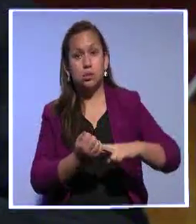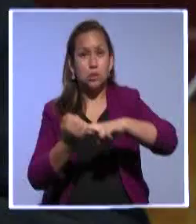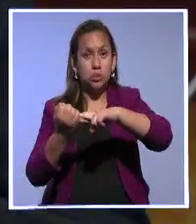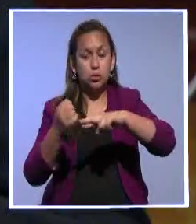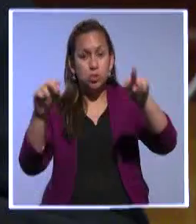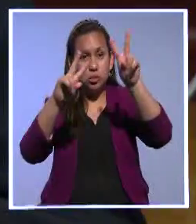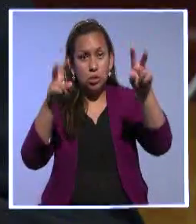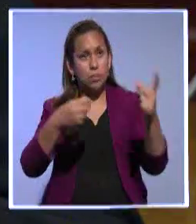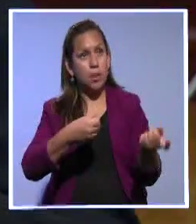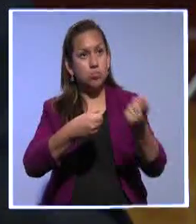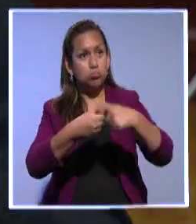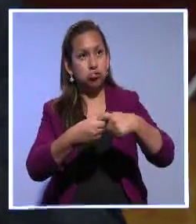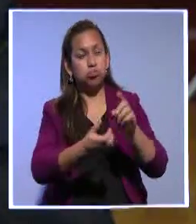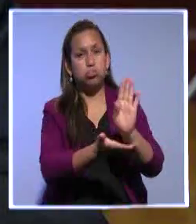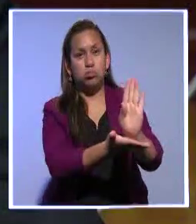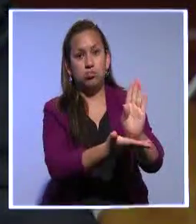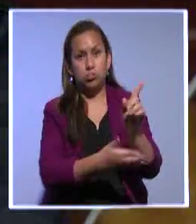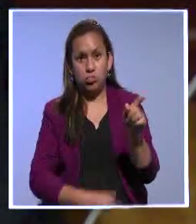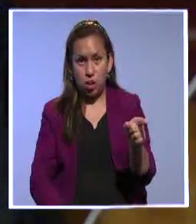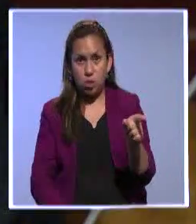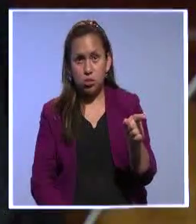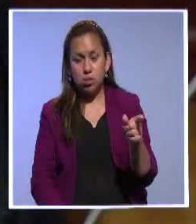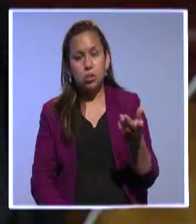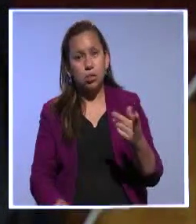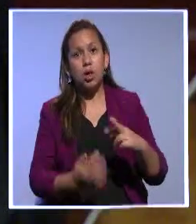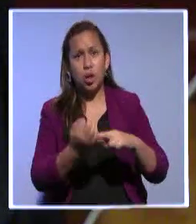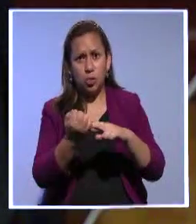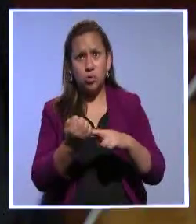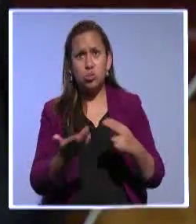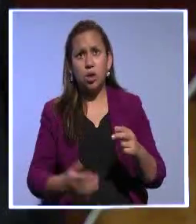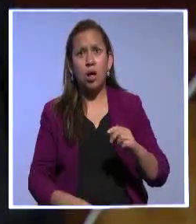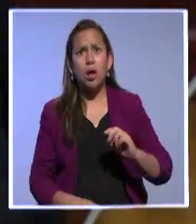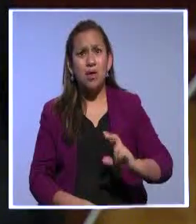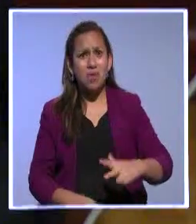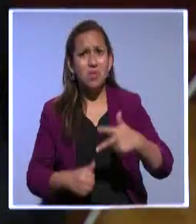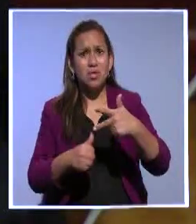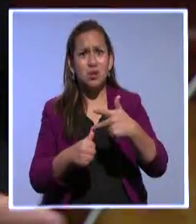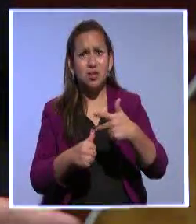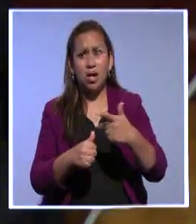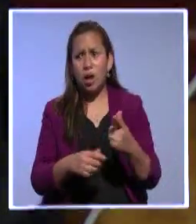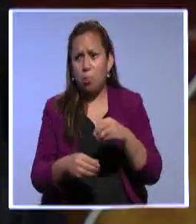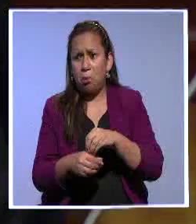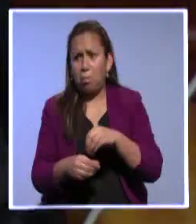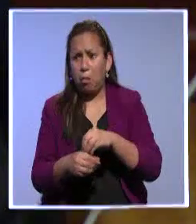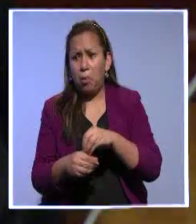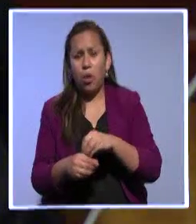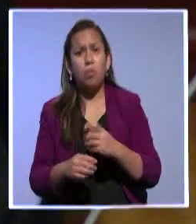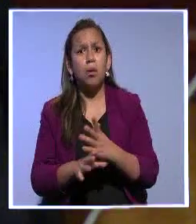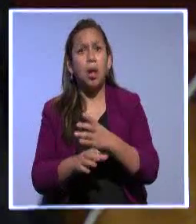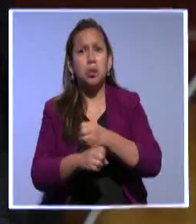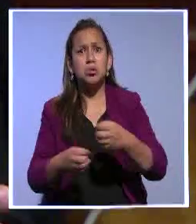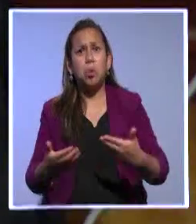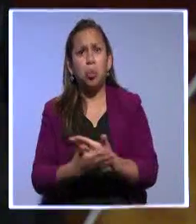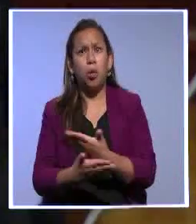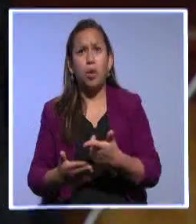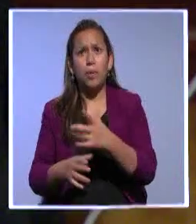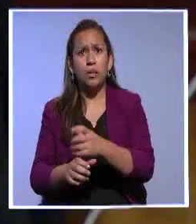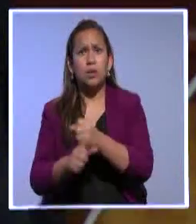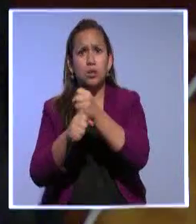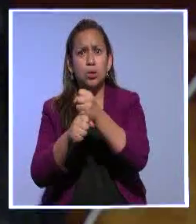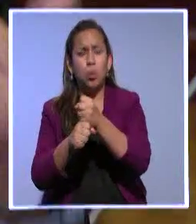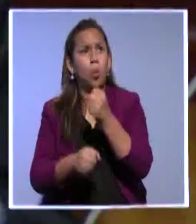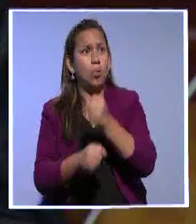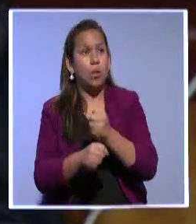afiliados al Seguro Social. Nos eliminaron la tercera parte de nuestro fondo de cesantía con la famosa creación de un seguro de desempleo que nadie lo había